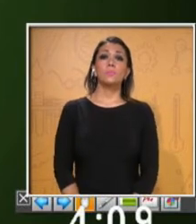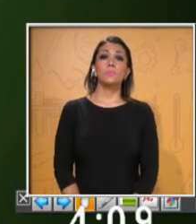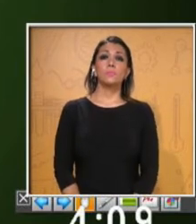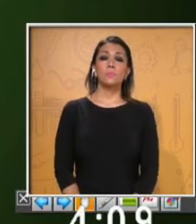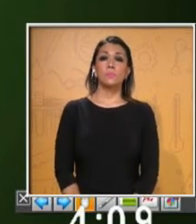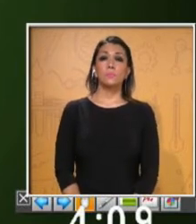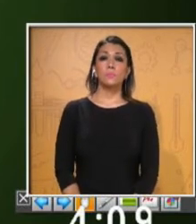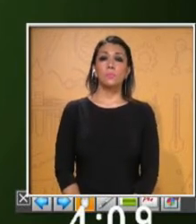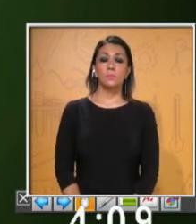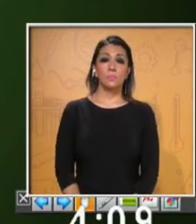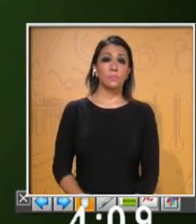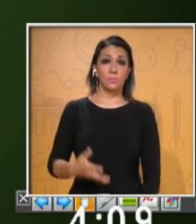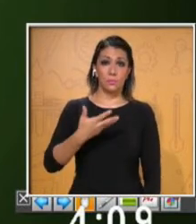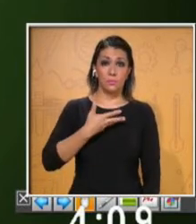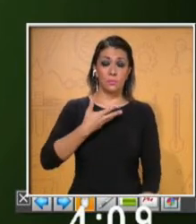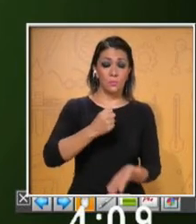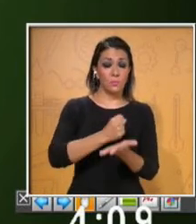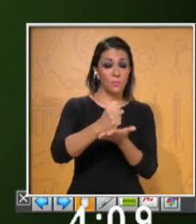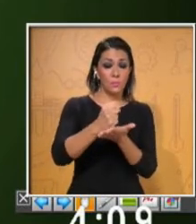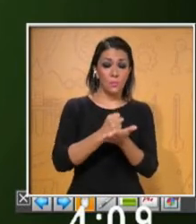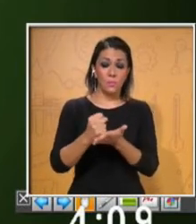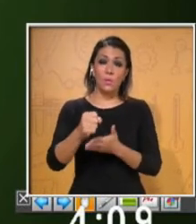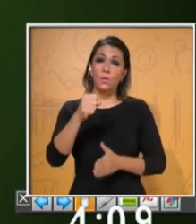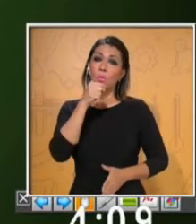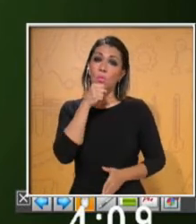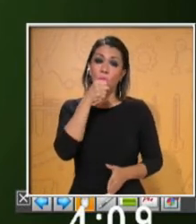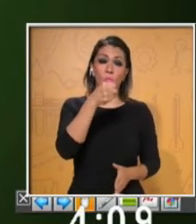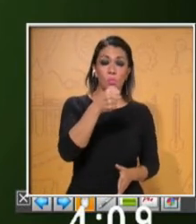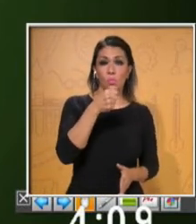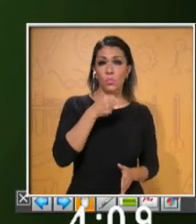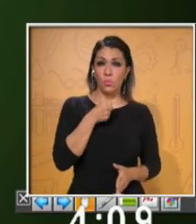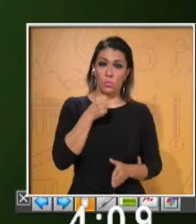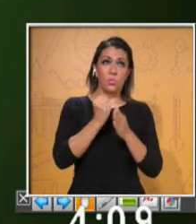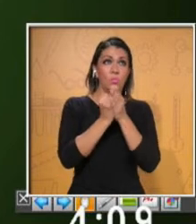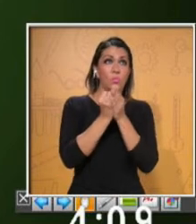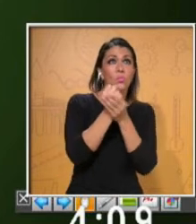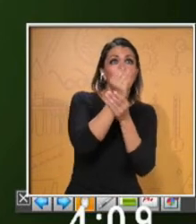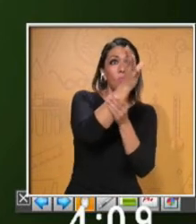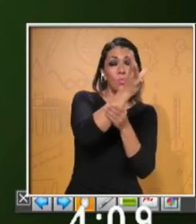Tenemos marcadores, micrófono, proyector,